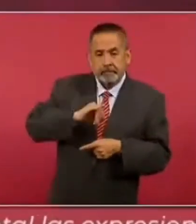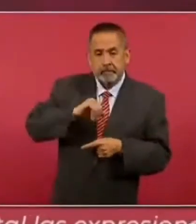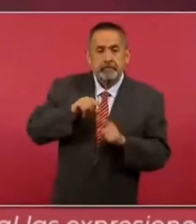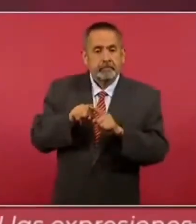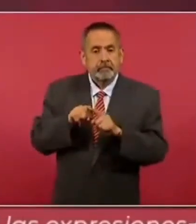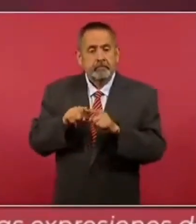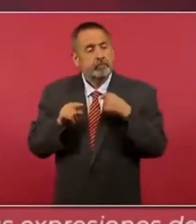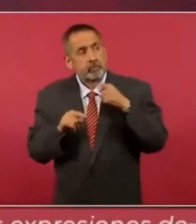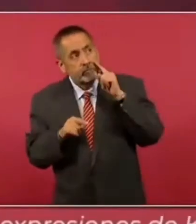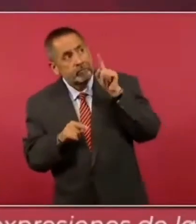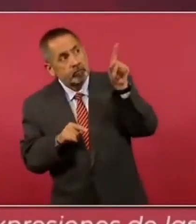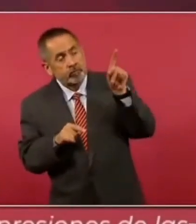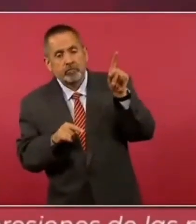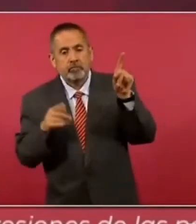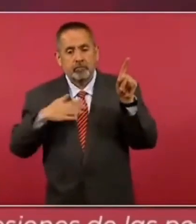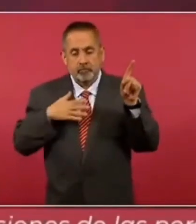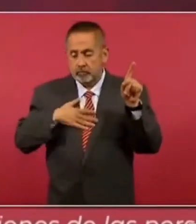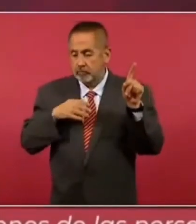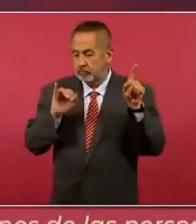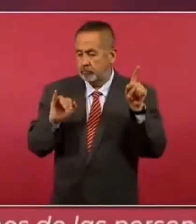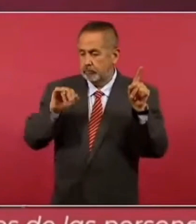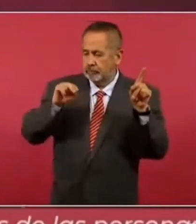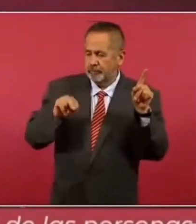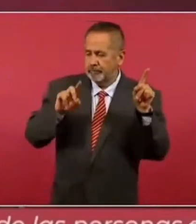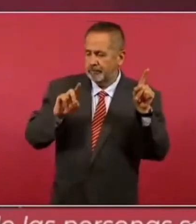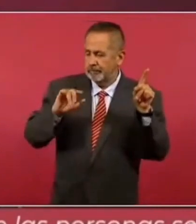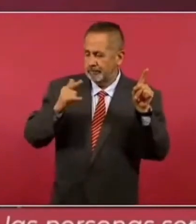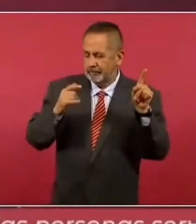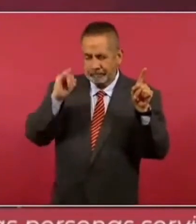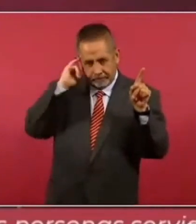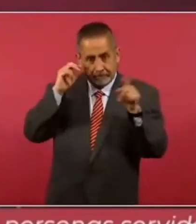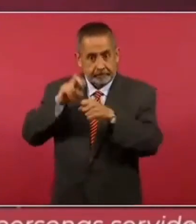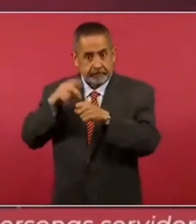yo fui director del Instituto Nacional Indigenista en Tabasco.